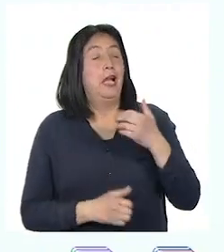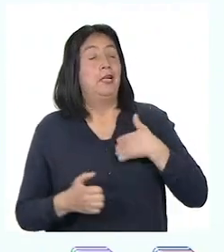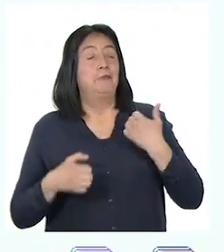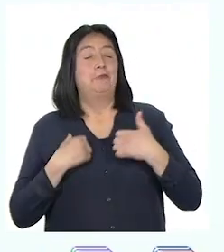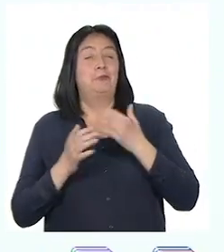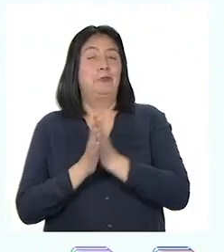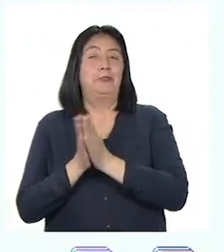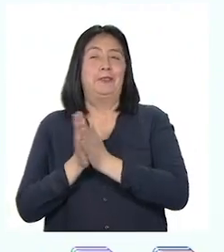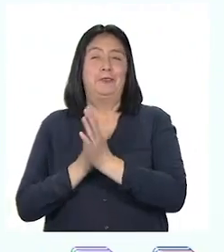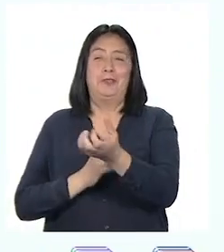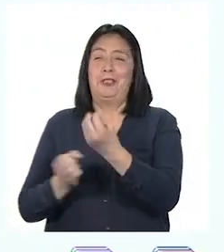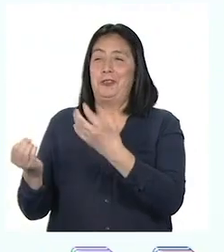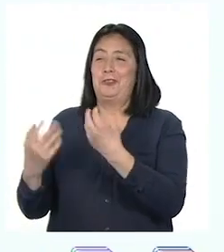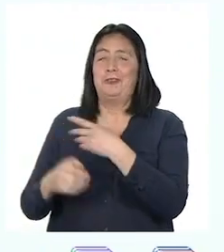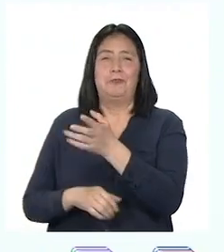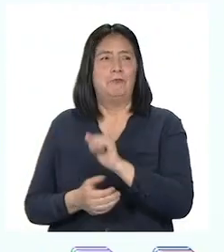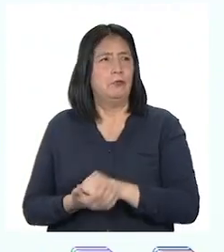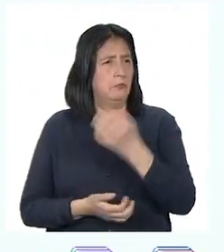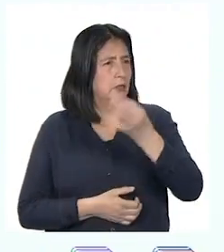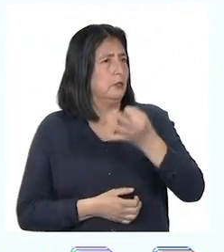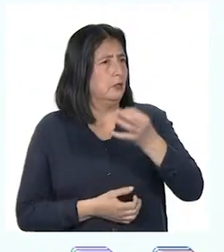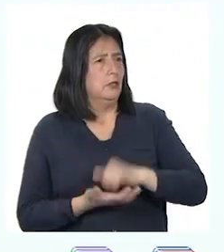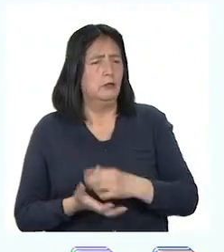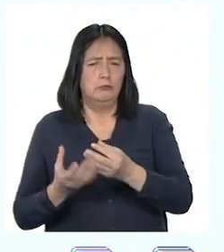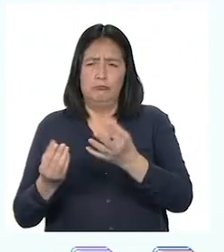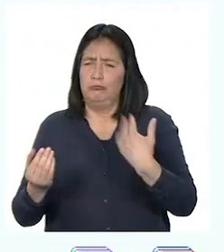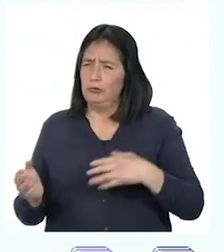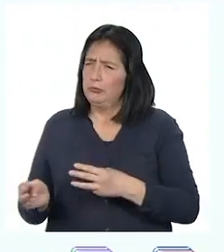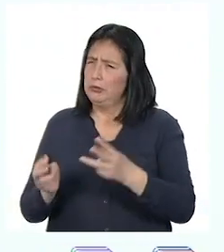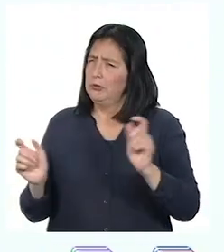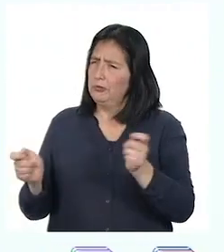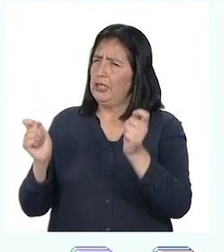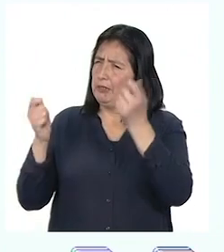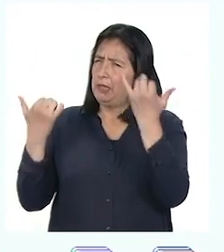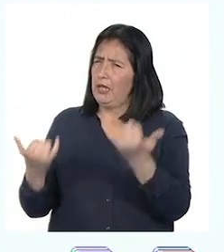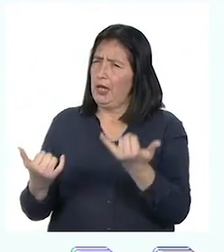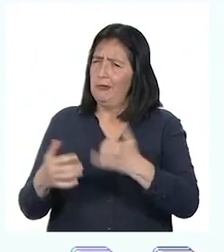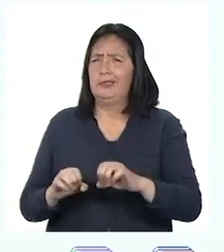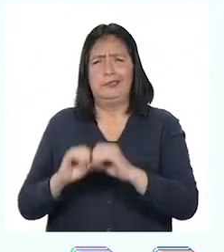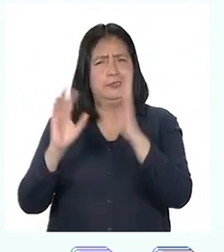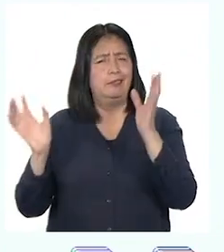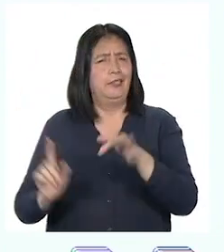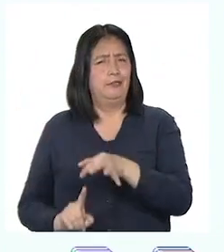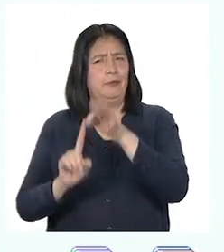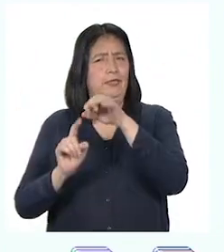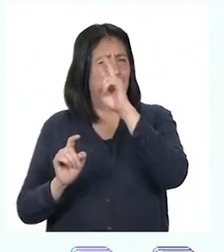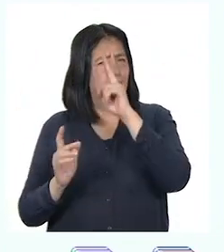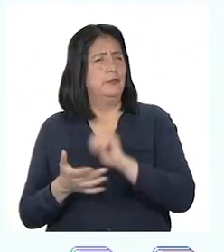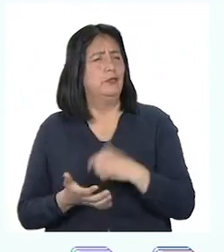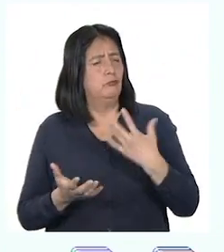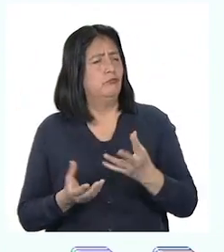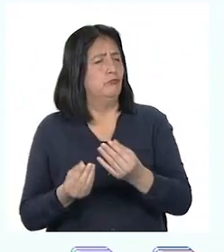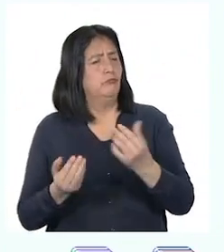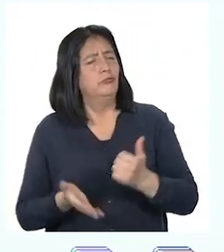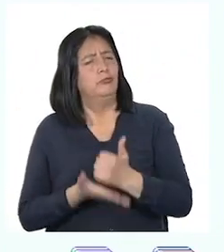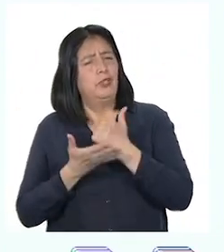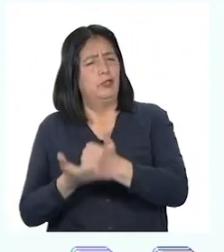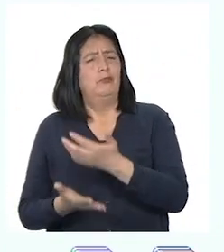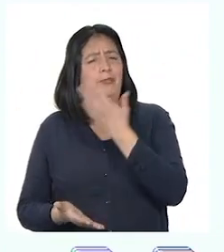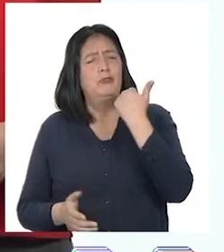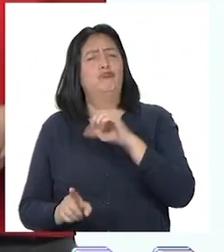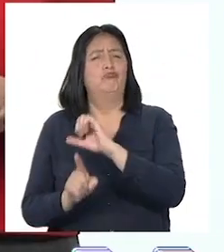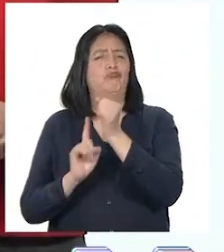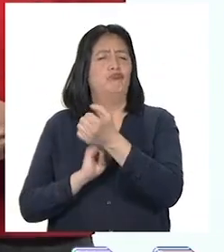emociona muchísimo todo lo que han dicho. Y es cierto, hay muchas formas de celebrar esta fecha tan especial y muchas de ellas nos ayudan a ser una mejor